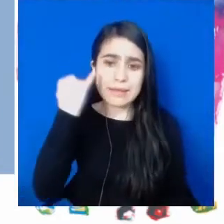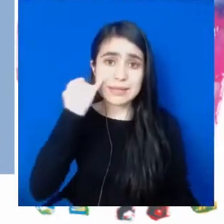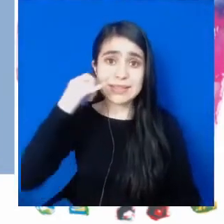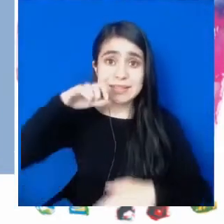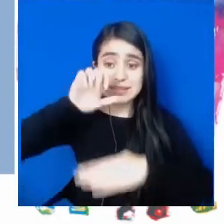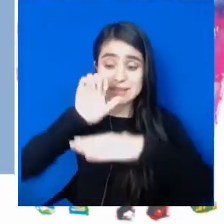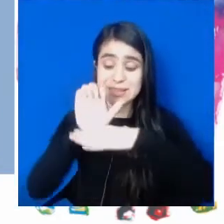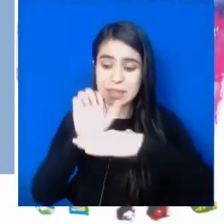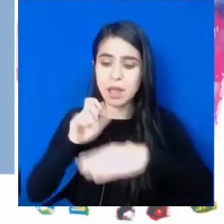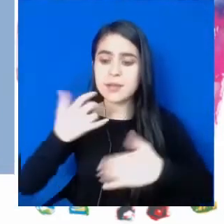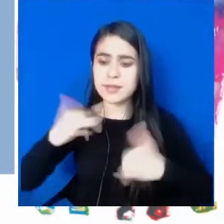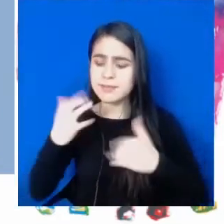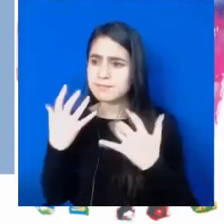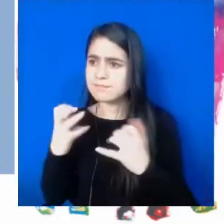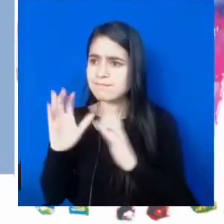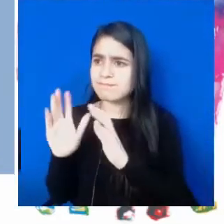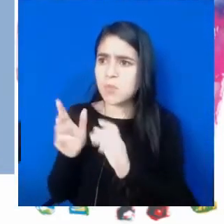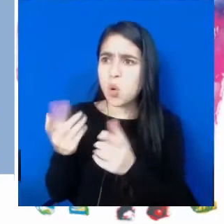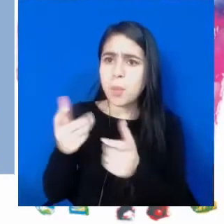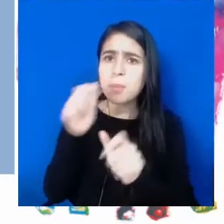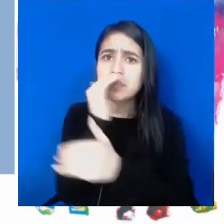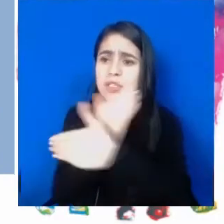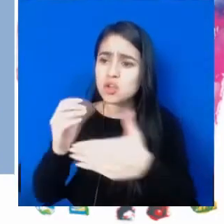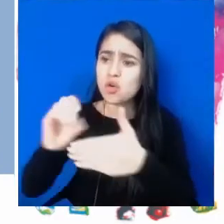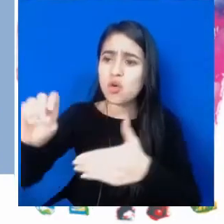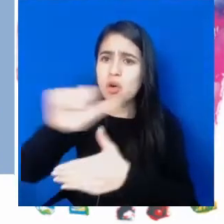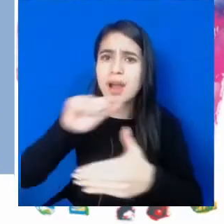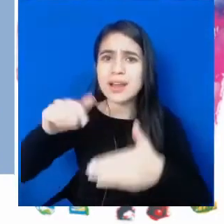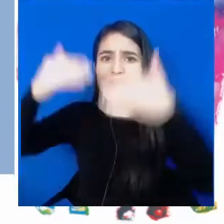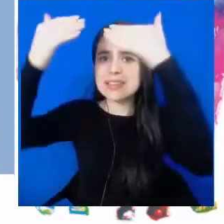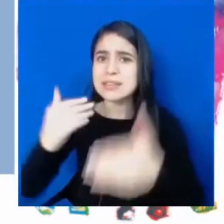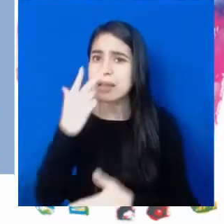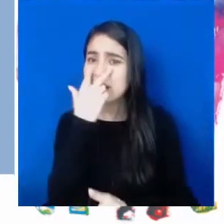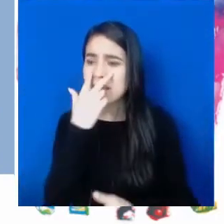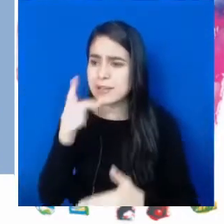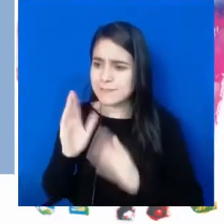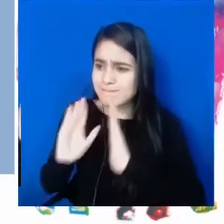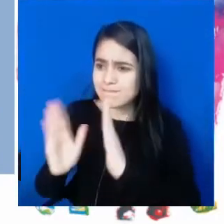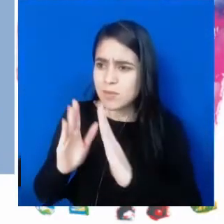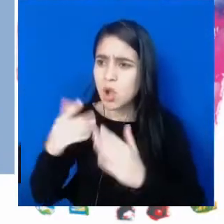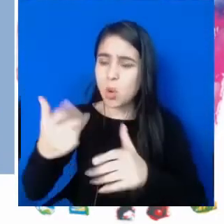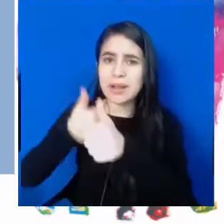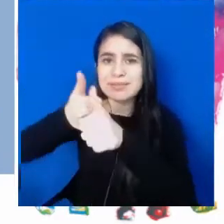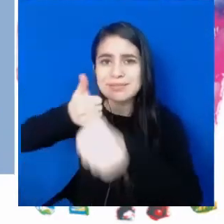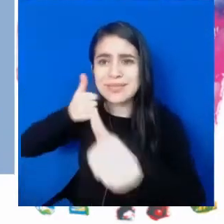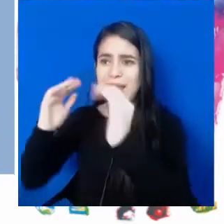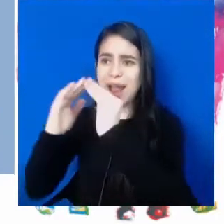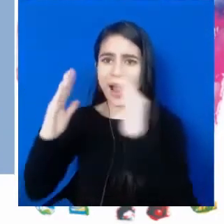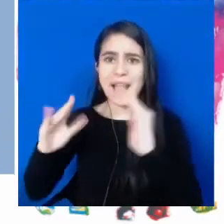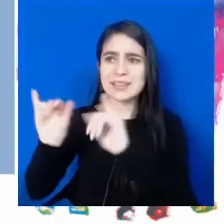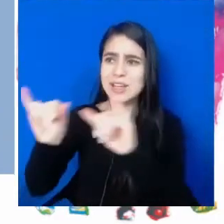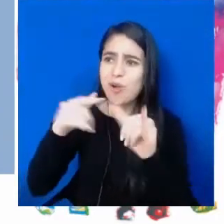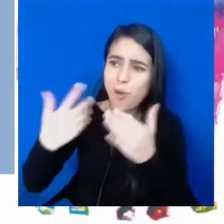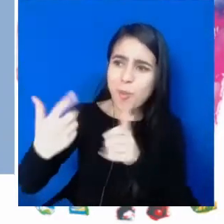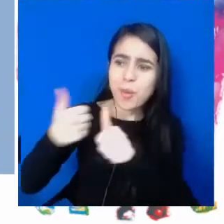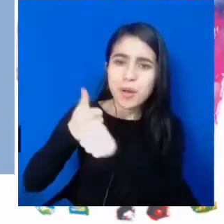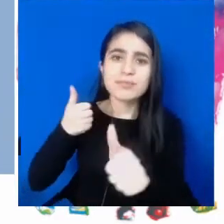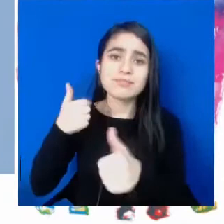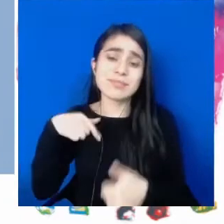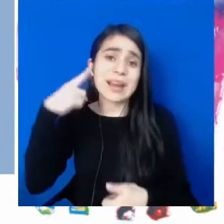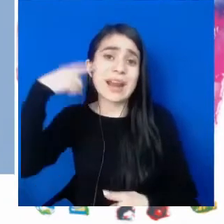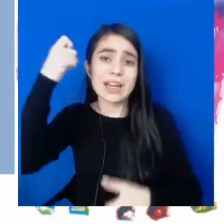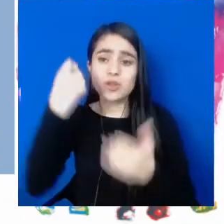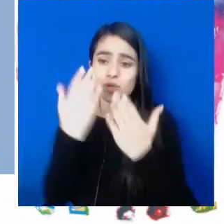teníamos la necesidad de llegarles a todos los niños y niñas con discapacidad visual a sus casas en el reto de la